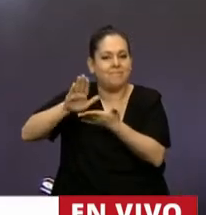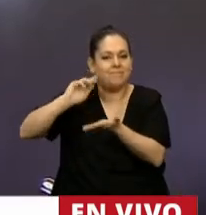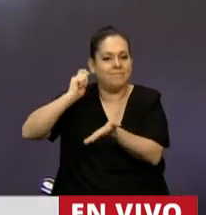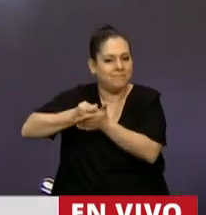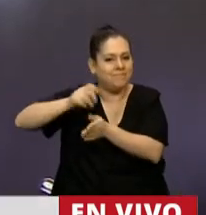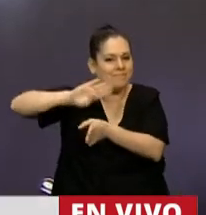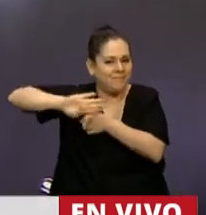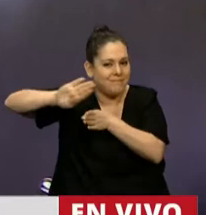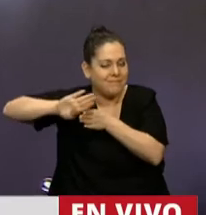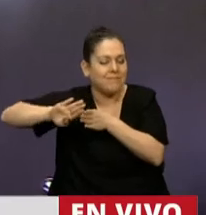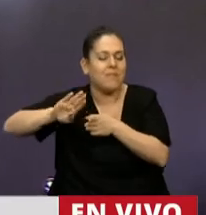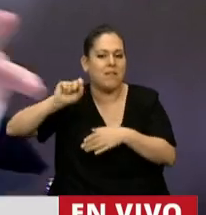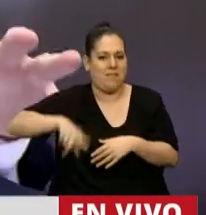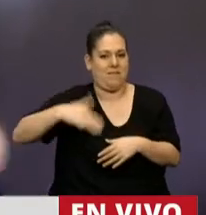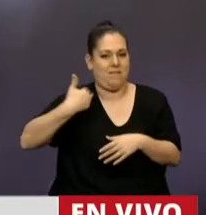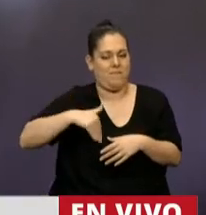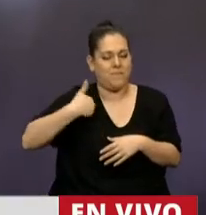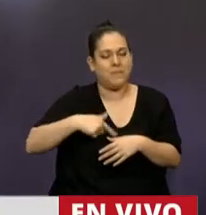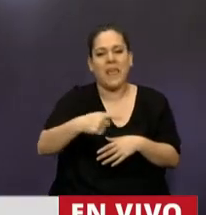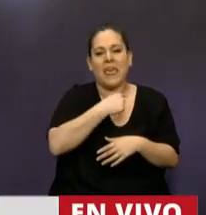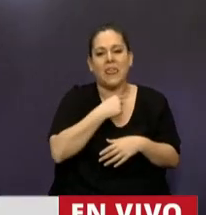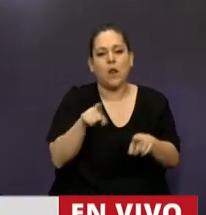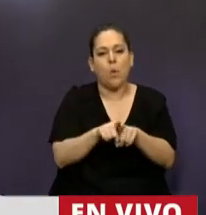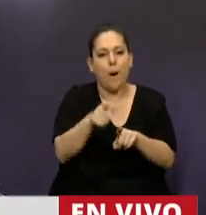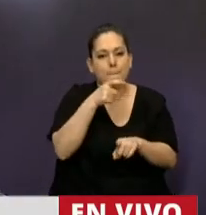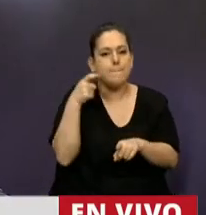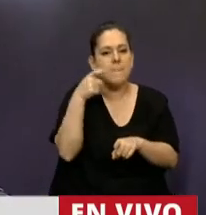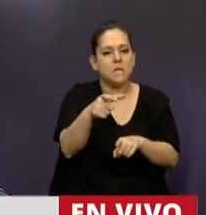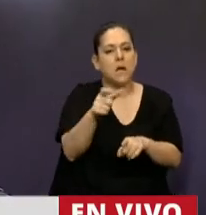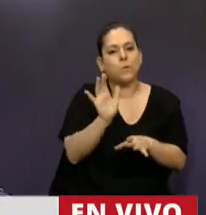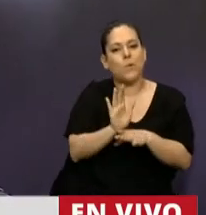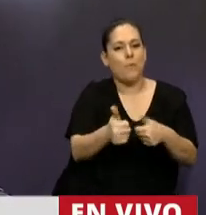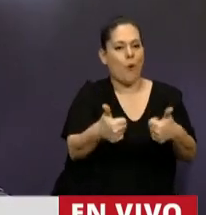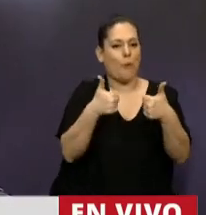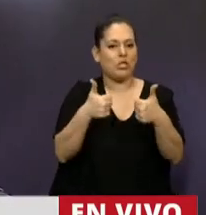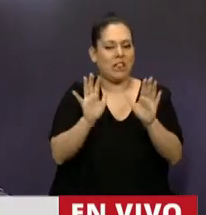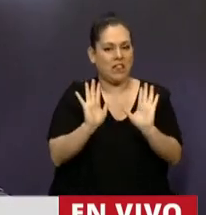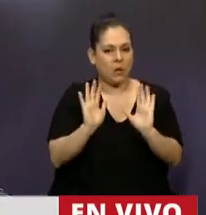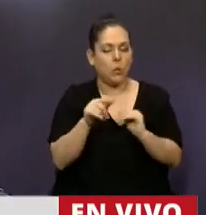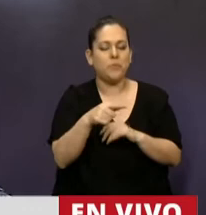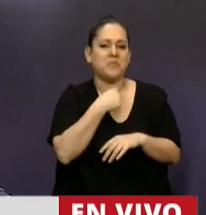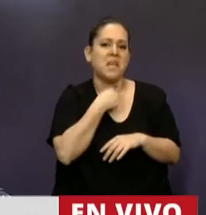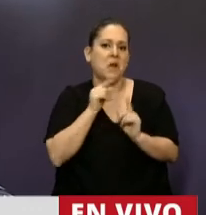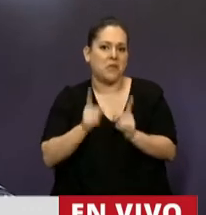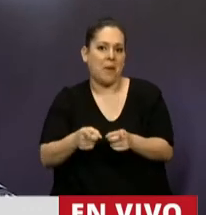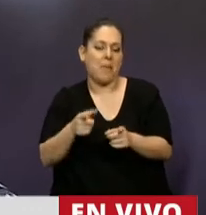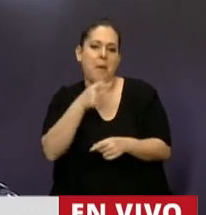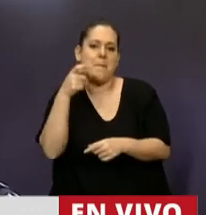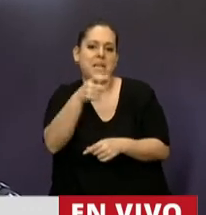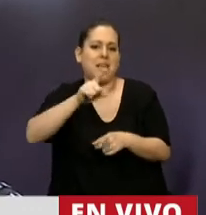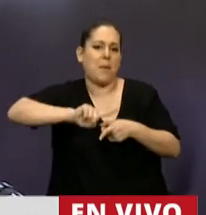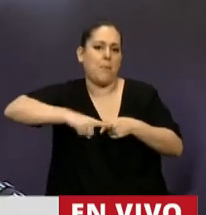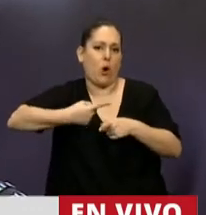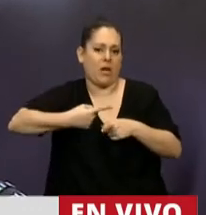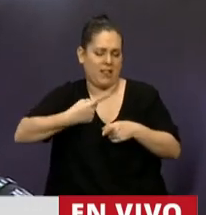Voy a tratar de dar un mensaje en positivo y un mensaje político en relación